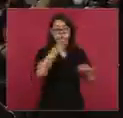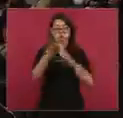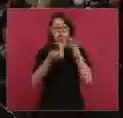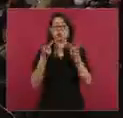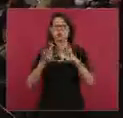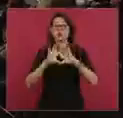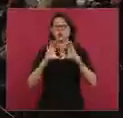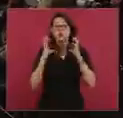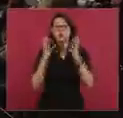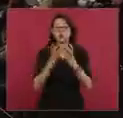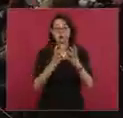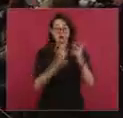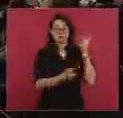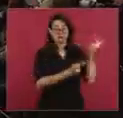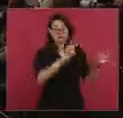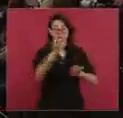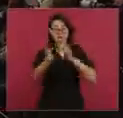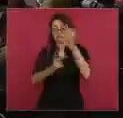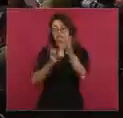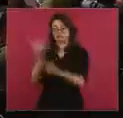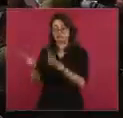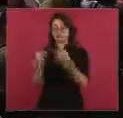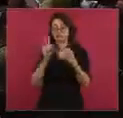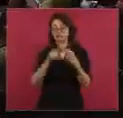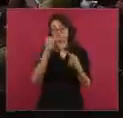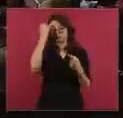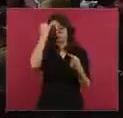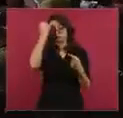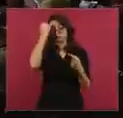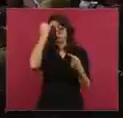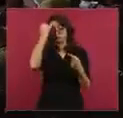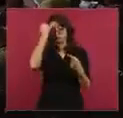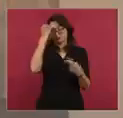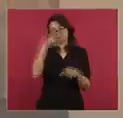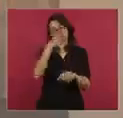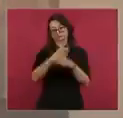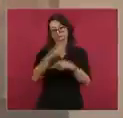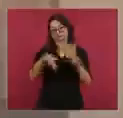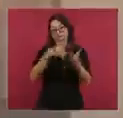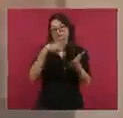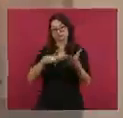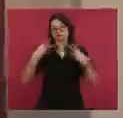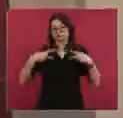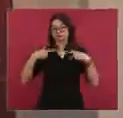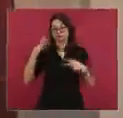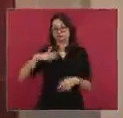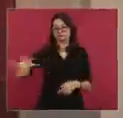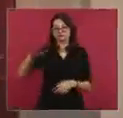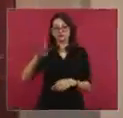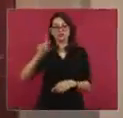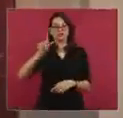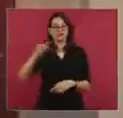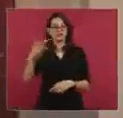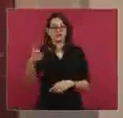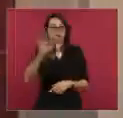señaló que el primer ministro de la India, Narendra Modi, tiene 77% de aprobación y un 19% de